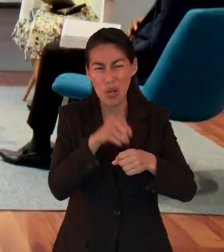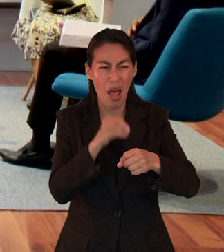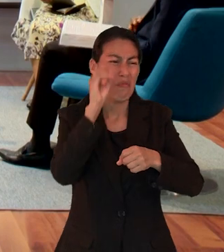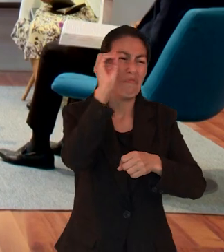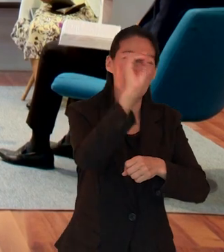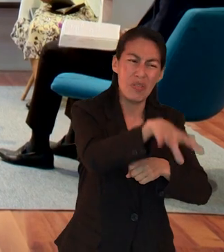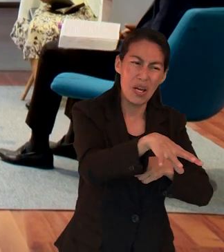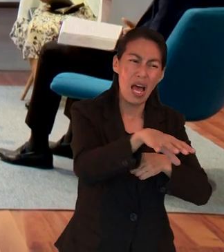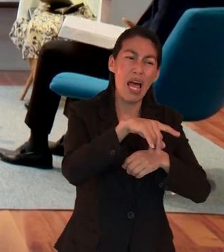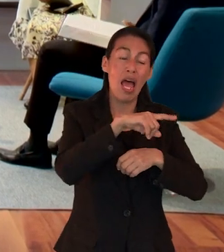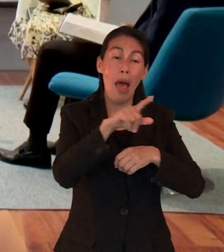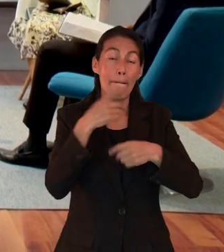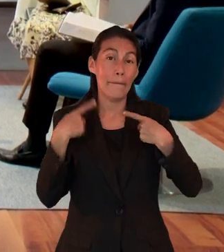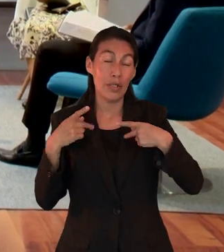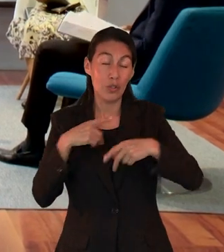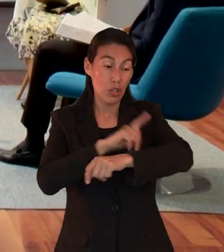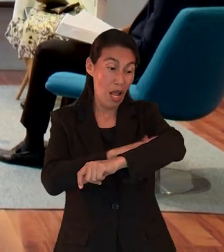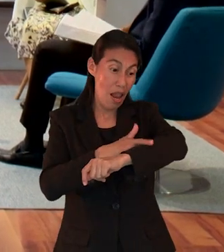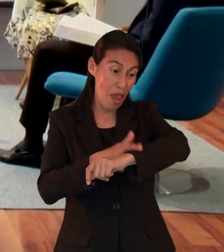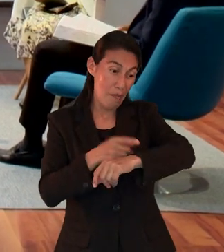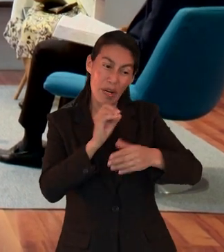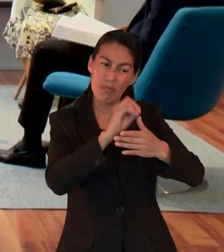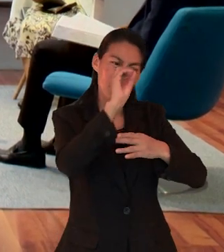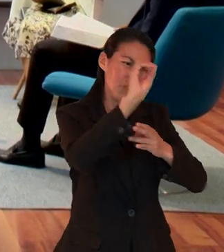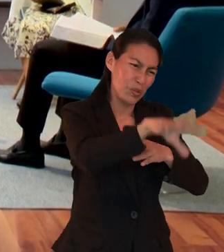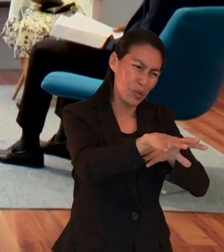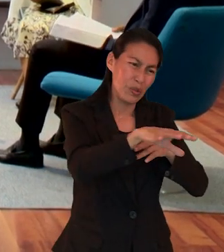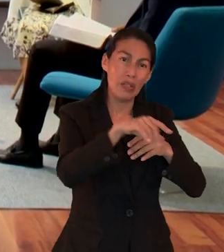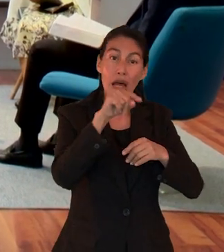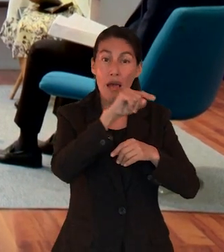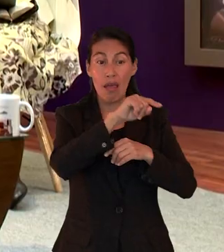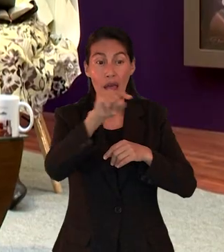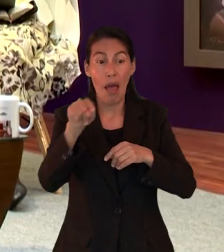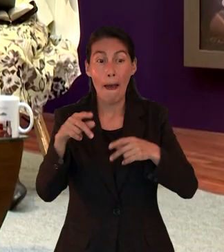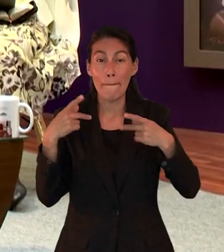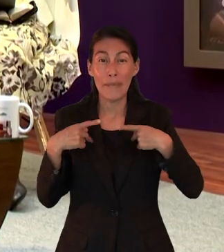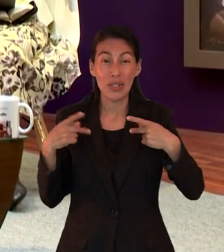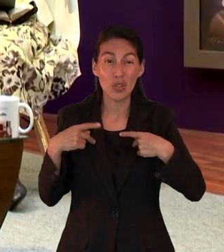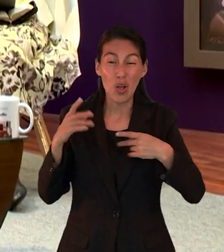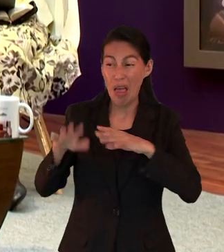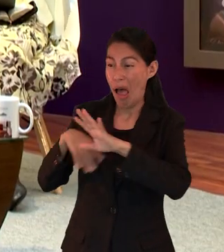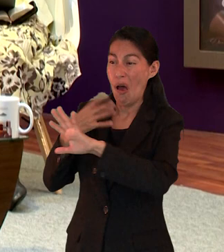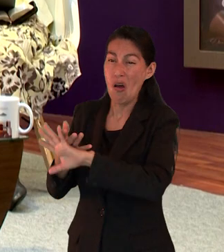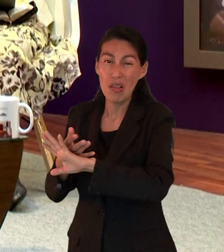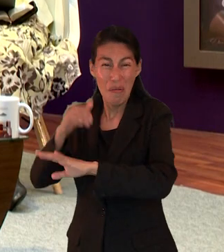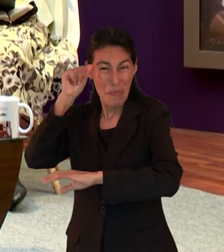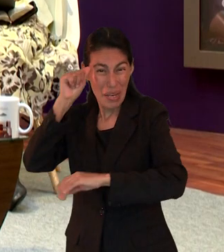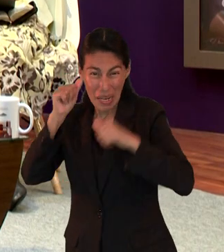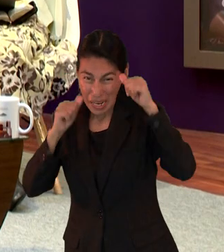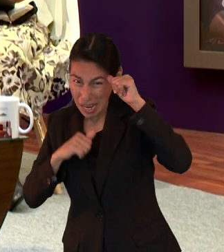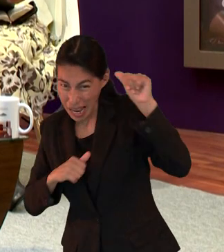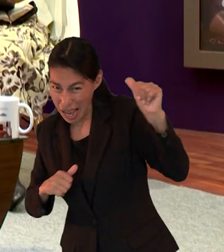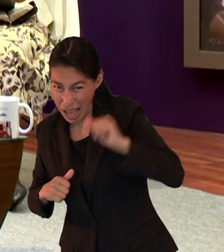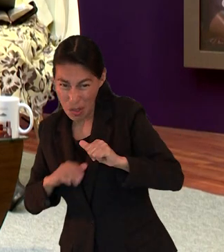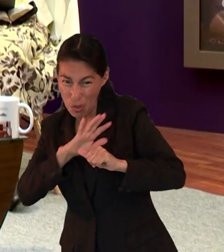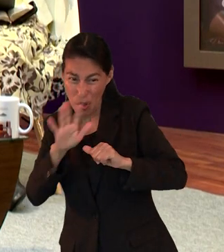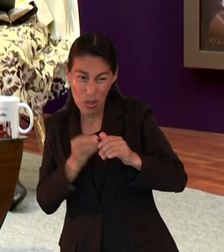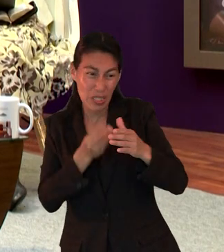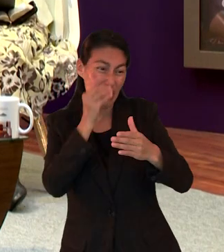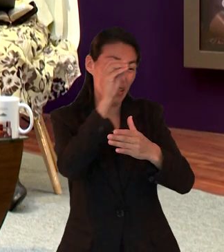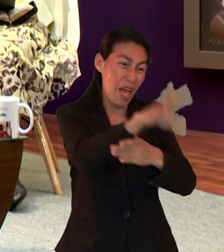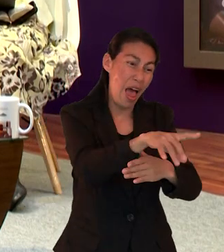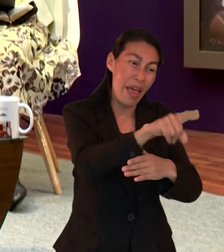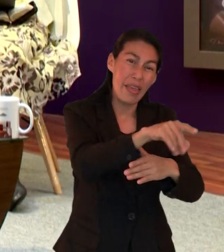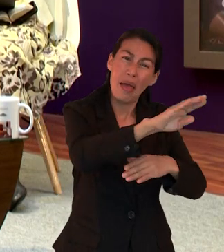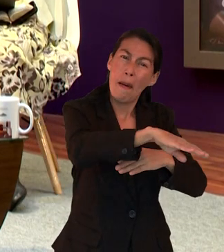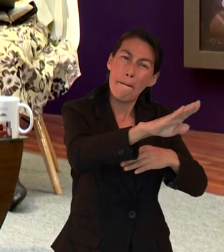era, por ejemplo, el lugar donde se llevaba a los leprosos que estaban contaminados. También era donde se ejecutaba a los que habían sido blasfemos o a otros